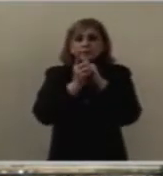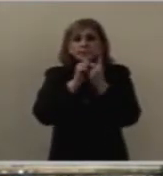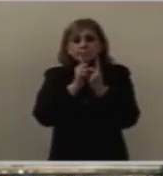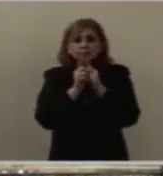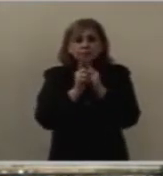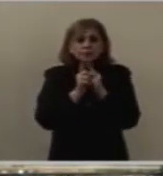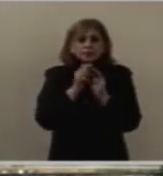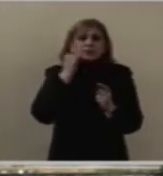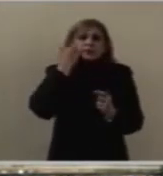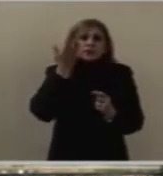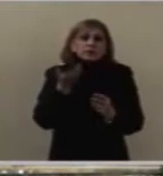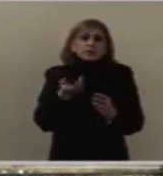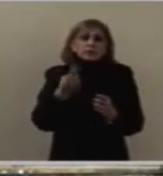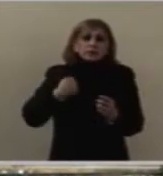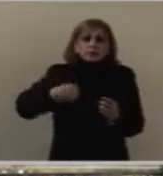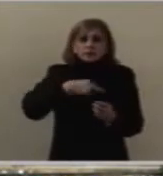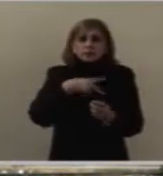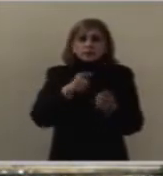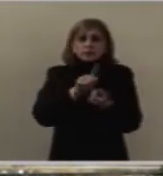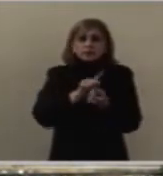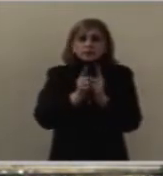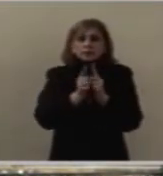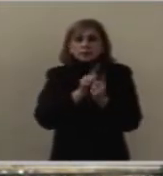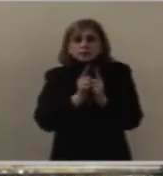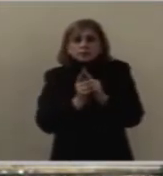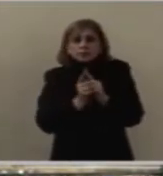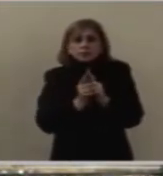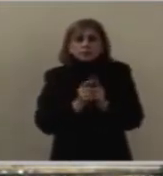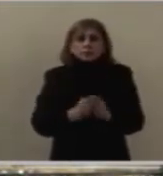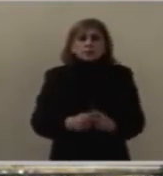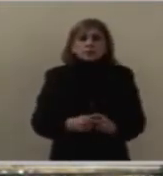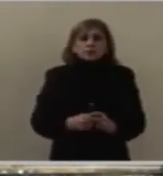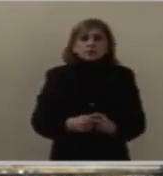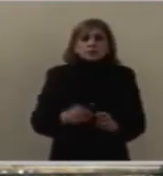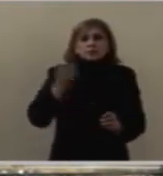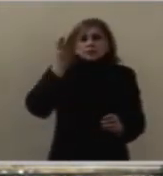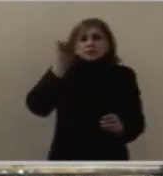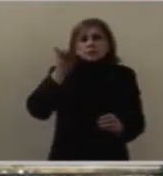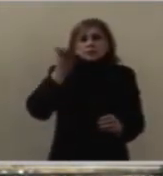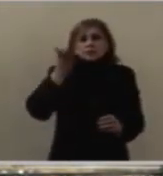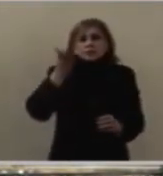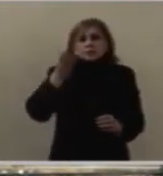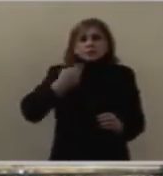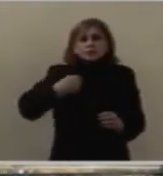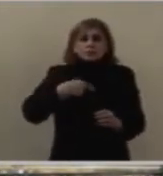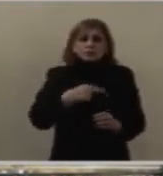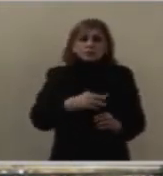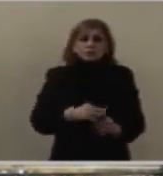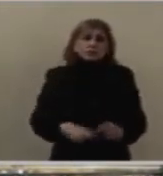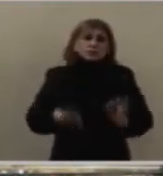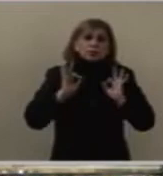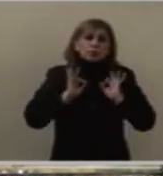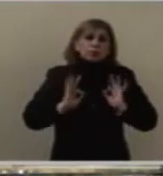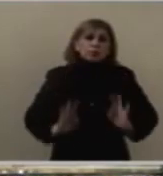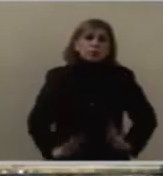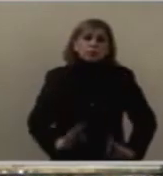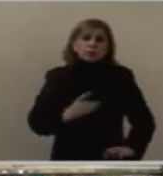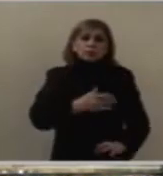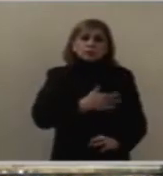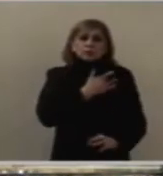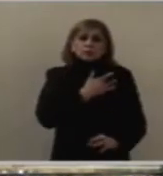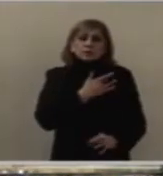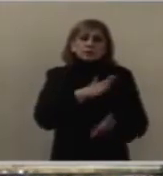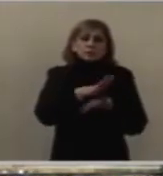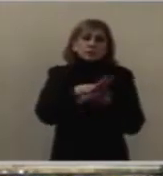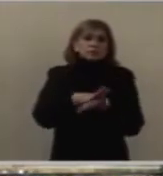te pide condescender, te pide ser tranquilo y humilde,